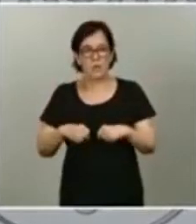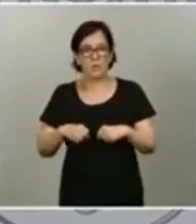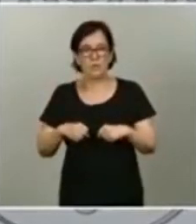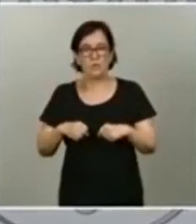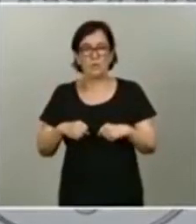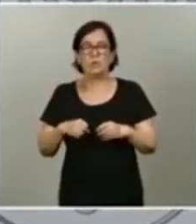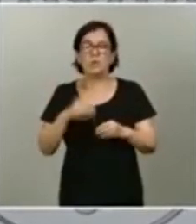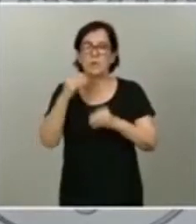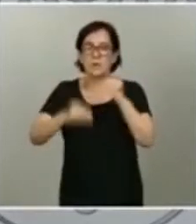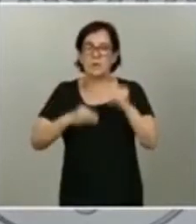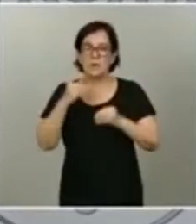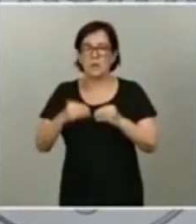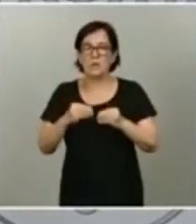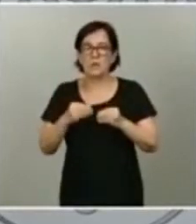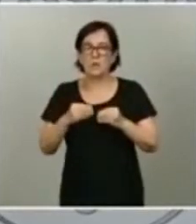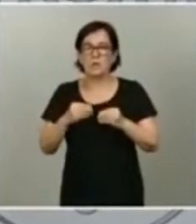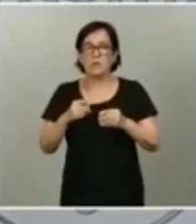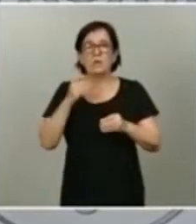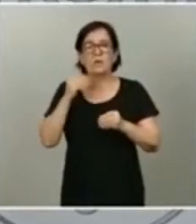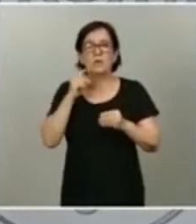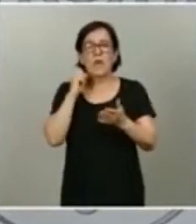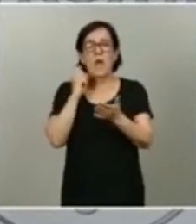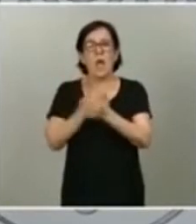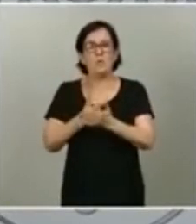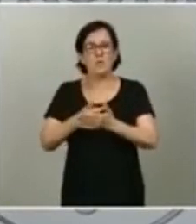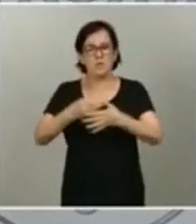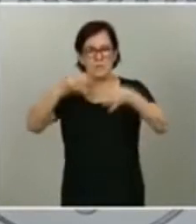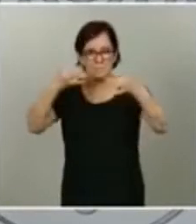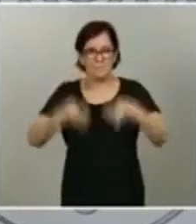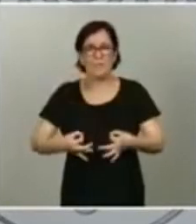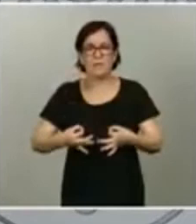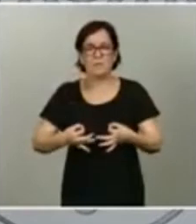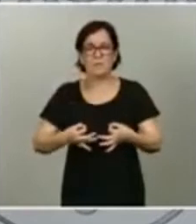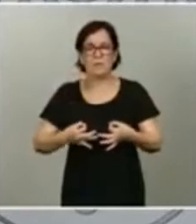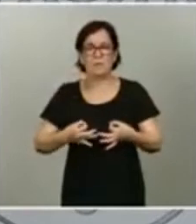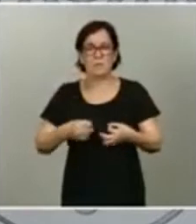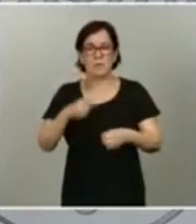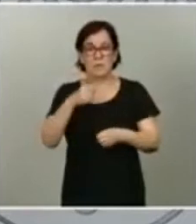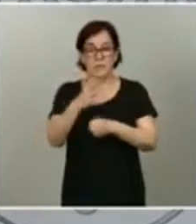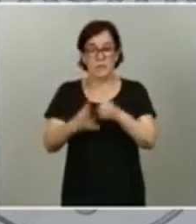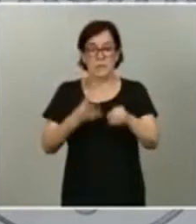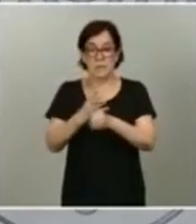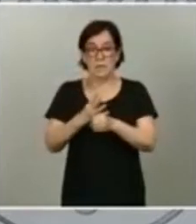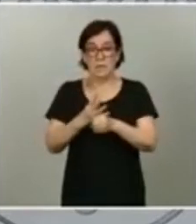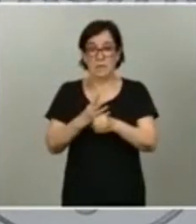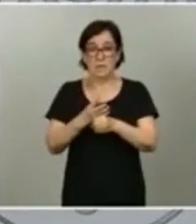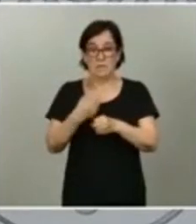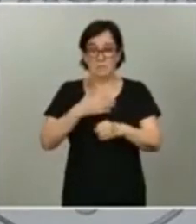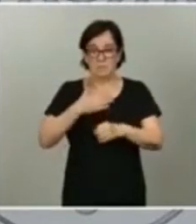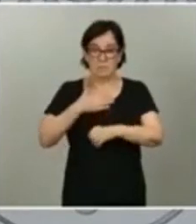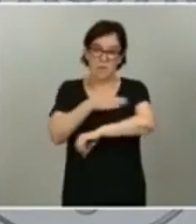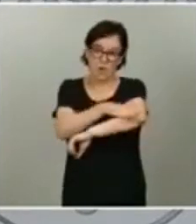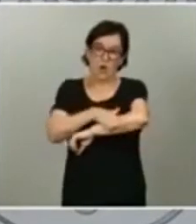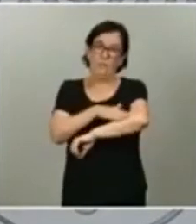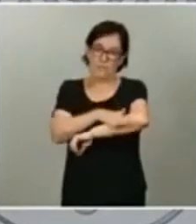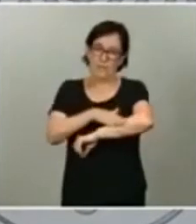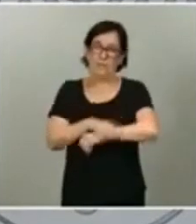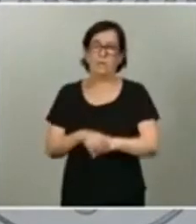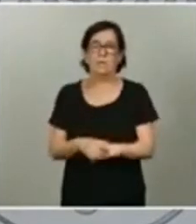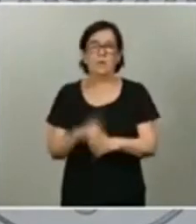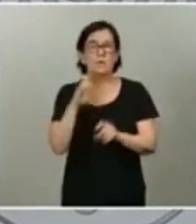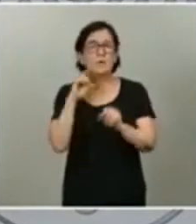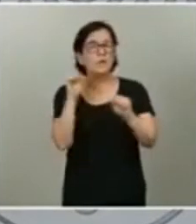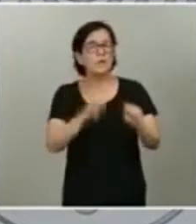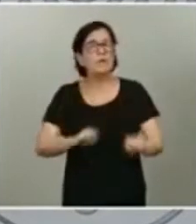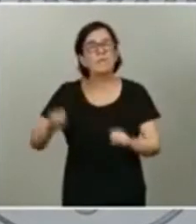en el que hemos hecho una apuesta firme durante la legislatura por parte de este Gobierno. Porque defendemos que las